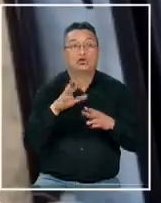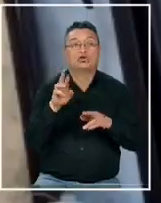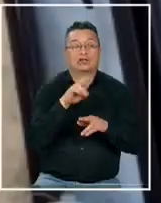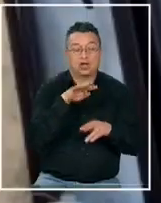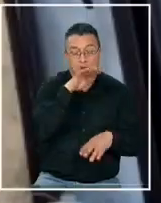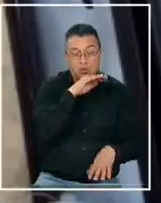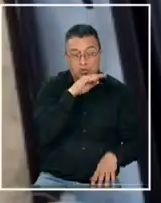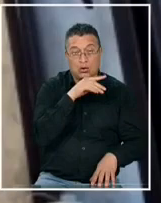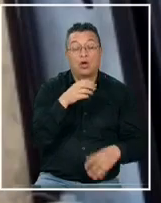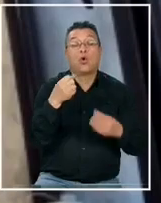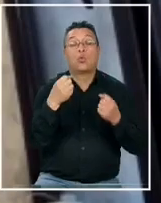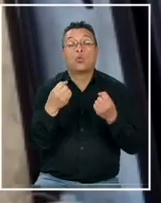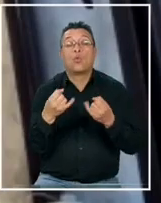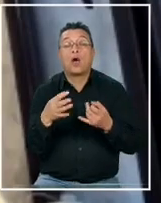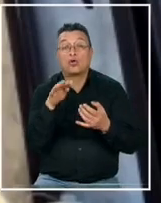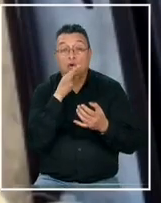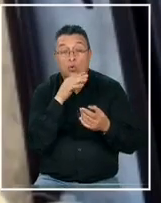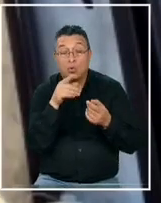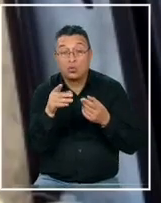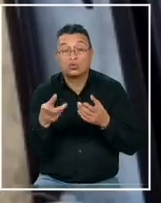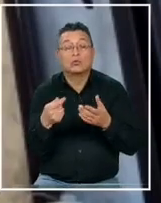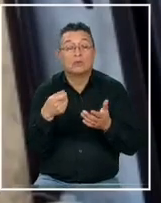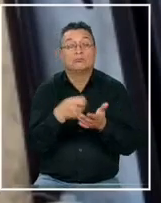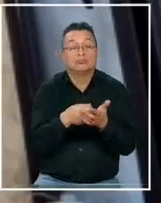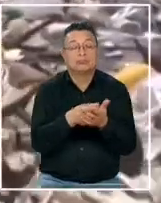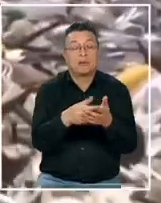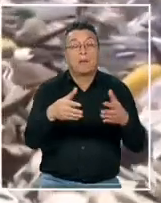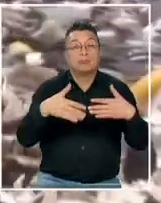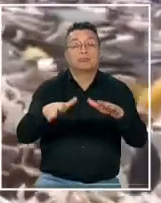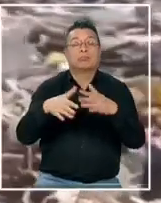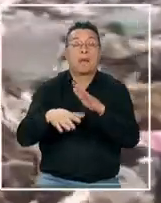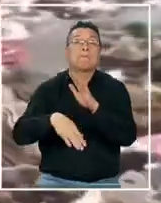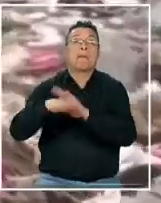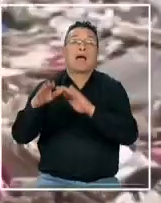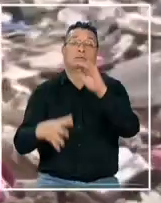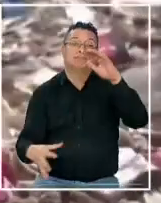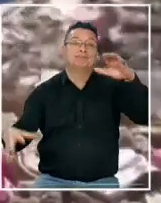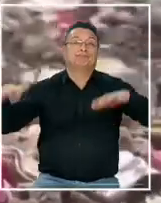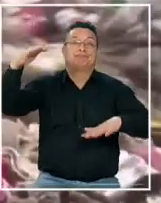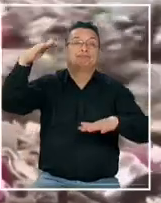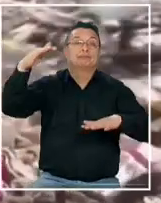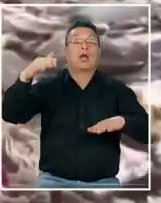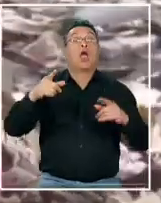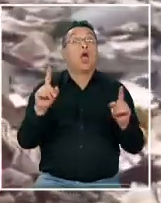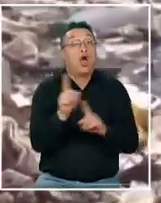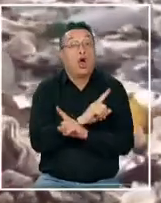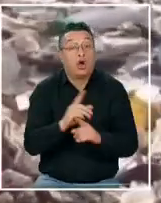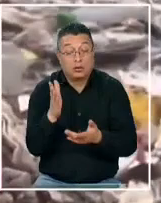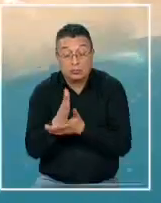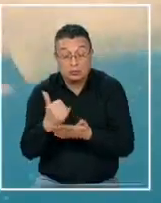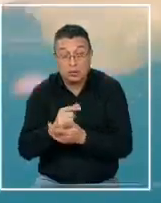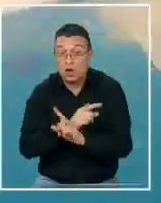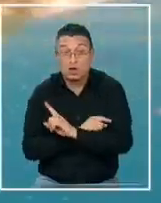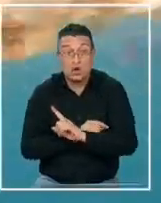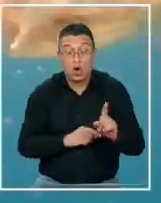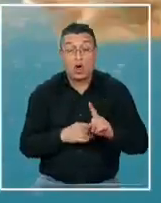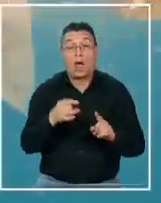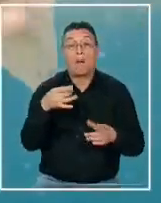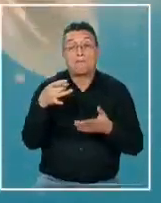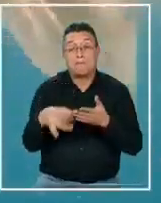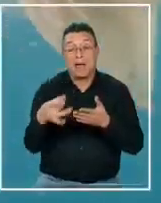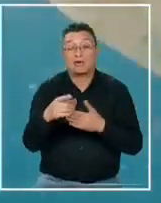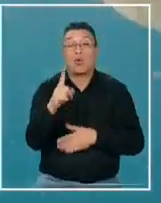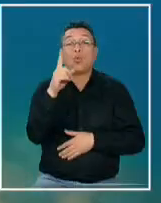la cantidad que se consume siempre es superior a la cantidad que se recicla y si no se toman medidas el plástico de un solo uso